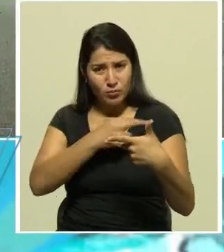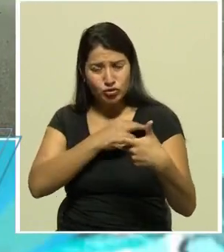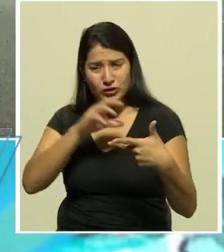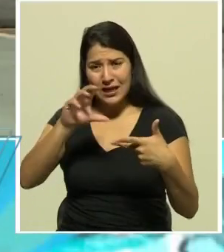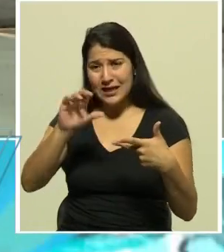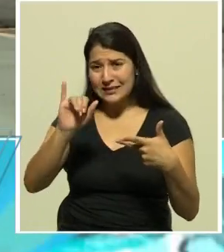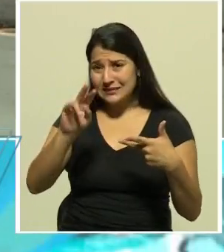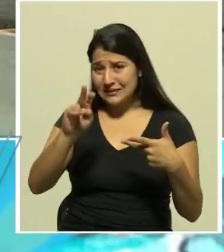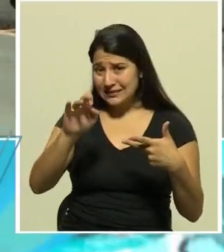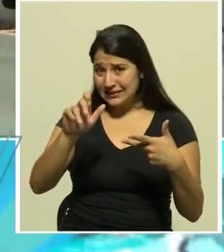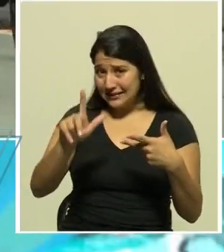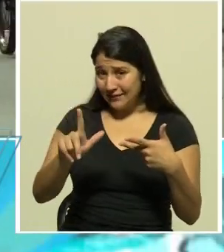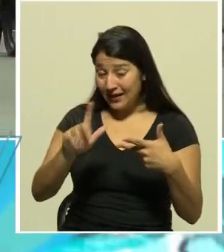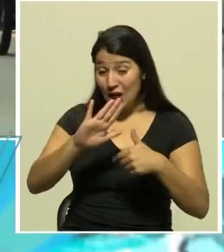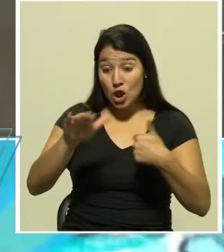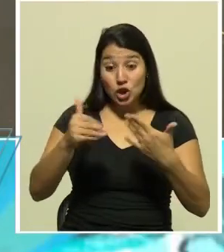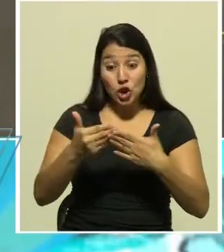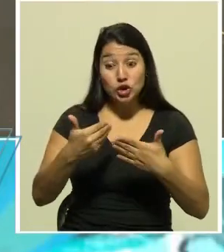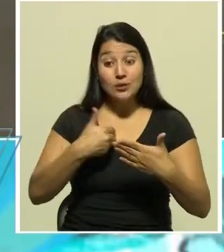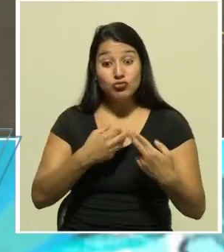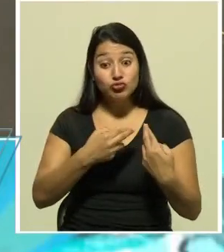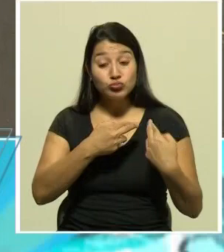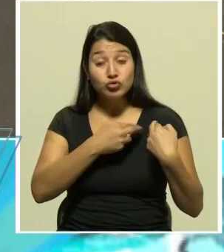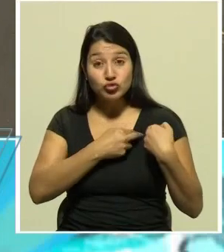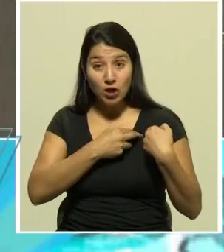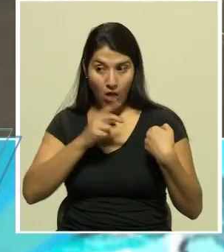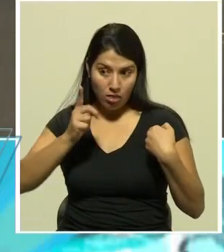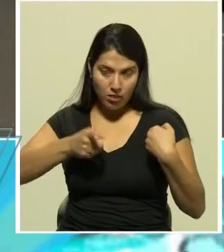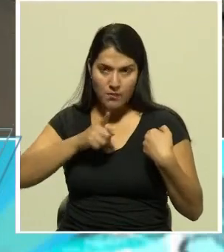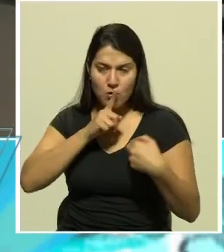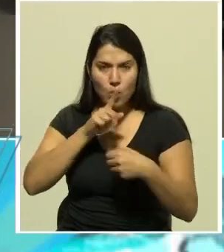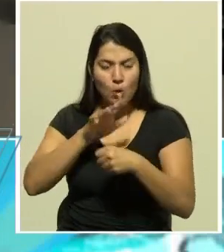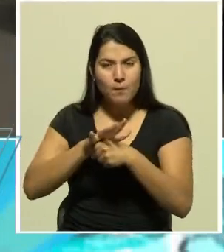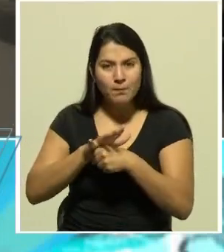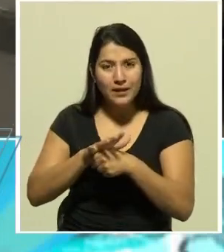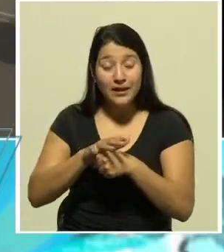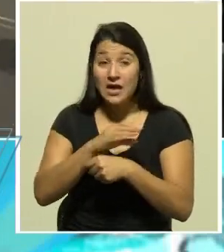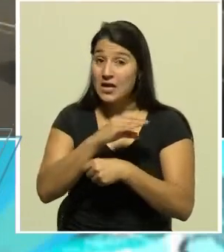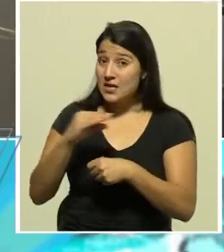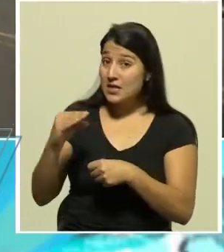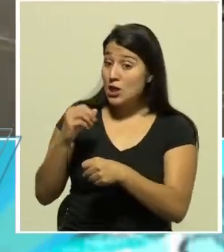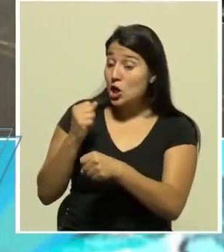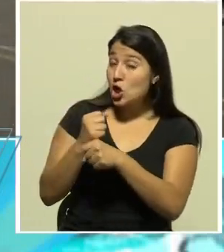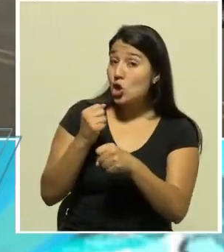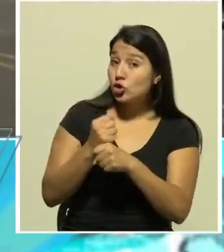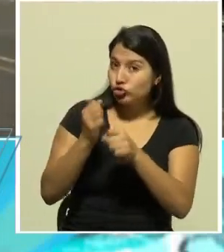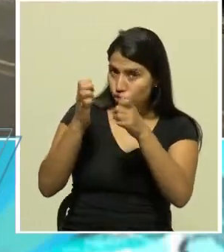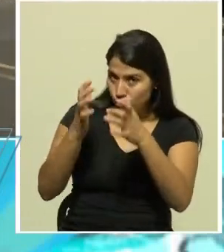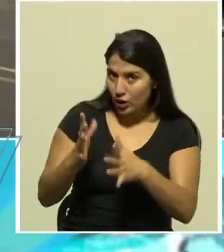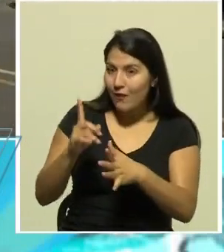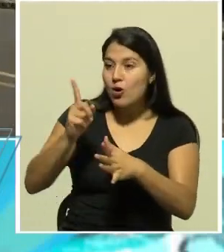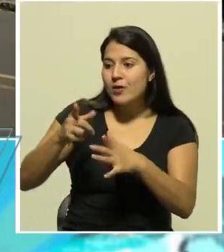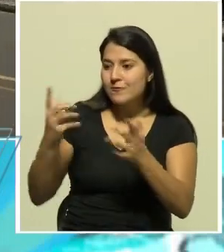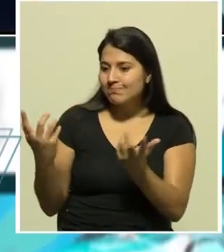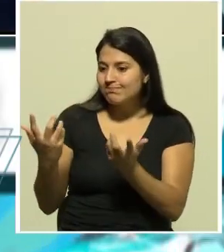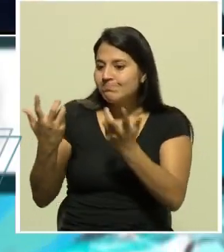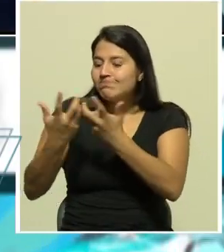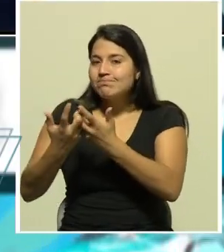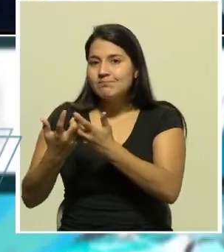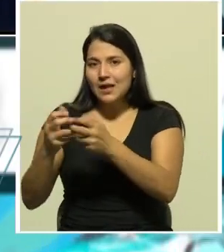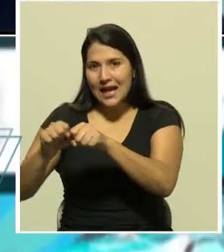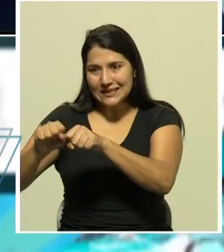todos tenemos un deber que cumplir y los funcionarios que impunten sus deberes están sometidos a un régimen de responsabilidad